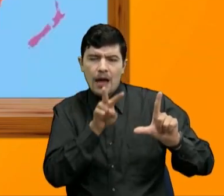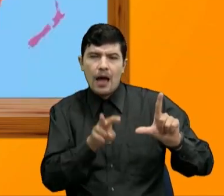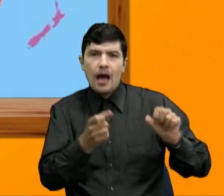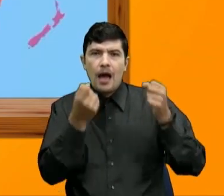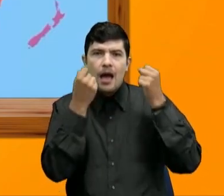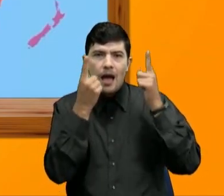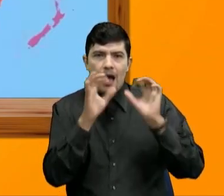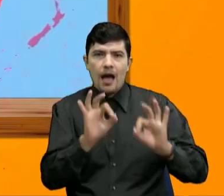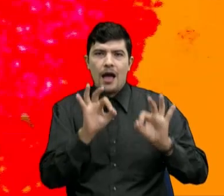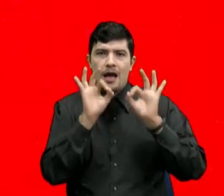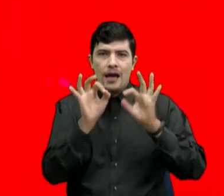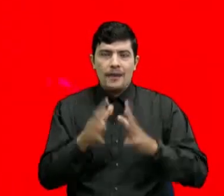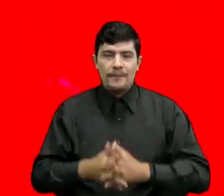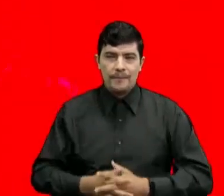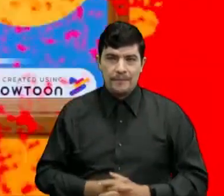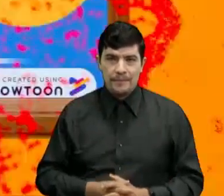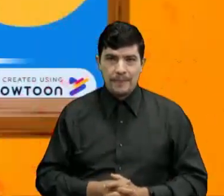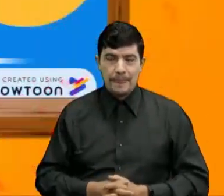súper bien